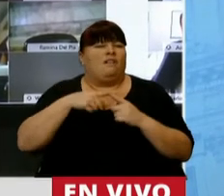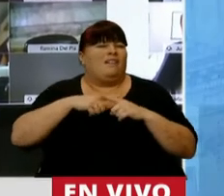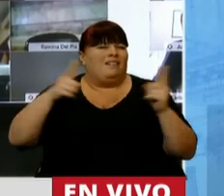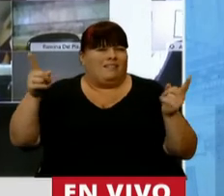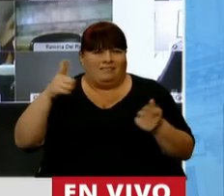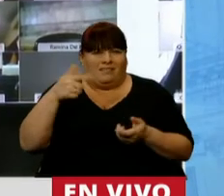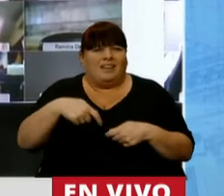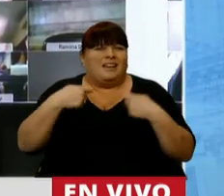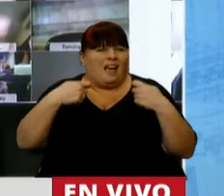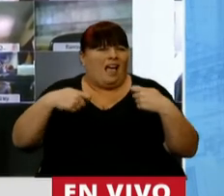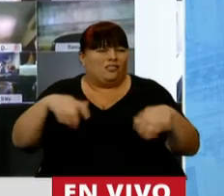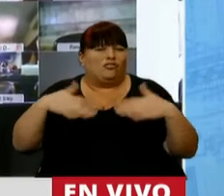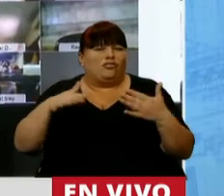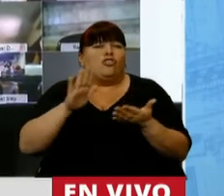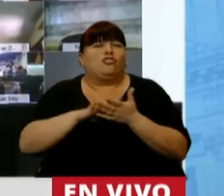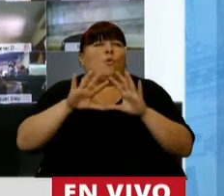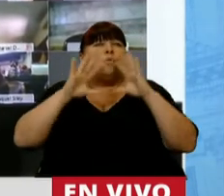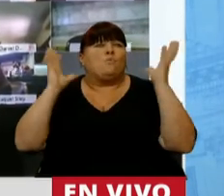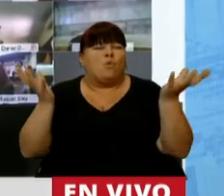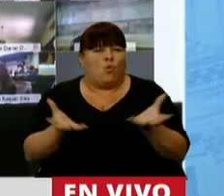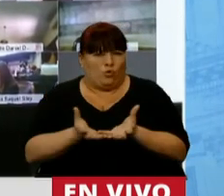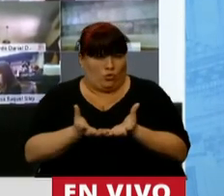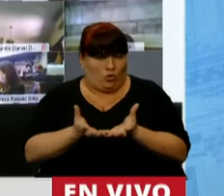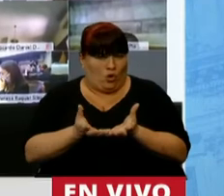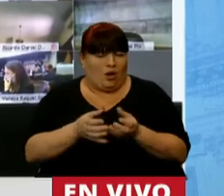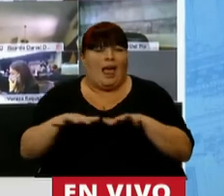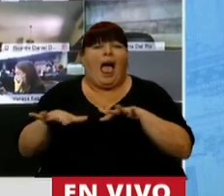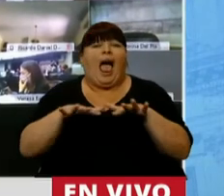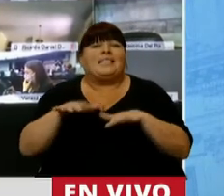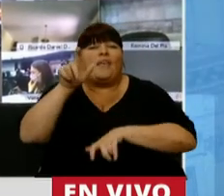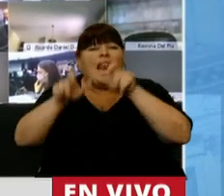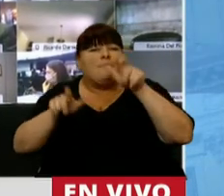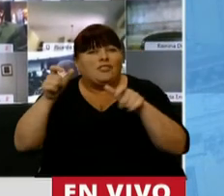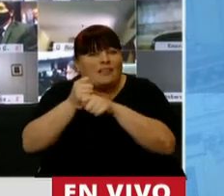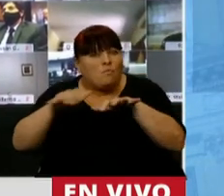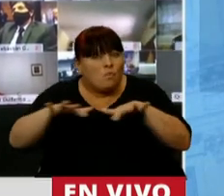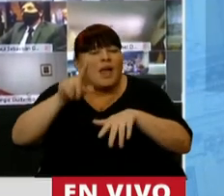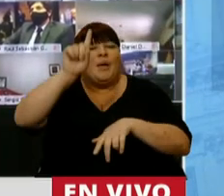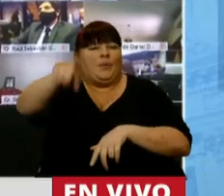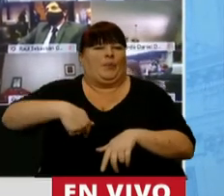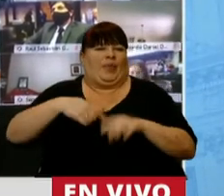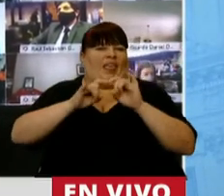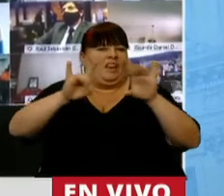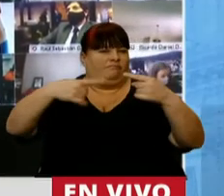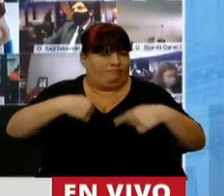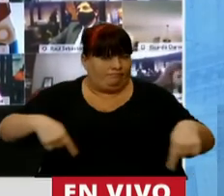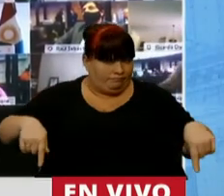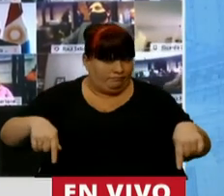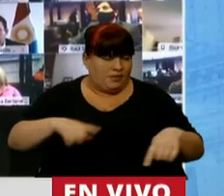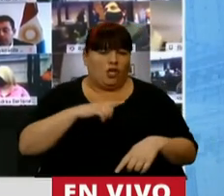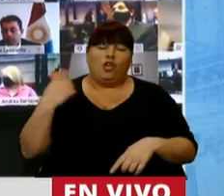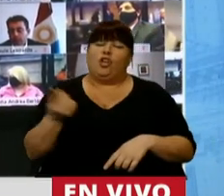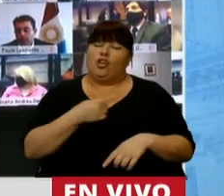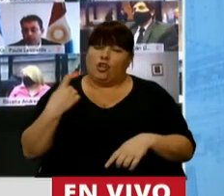insustentable que estamos haciendo del planeta. Es la actividad humana la que está produciendo esto. Y